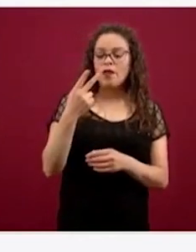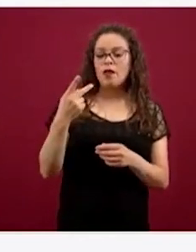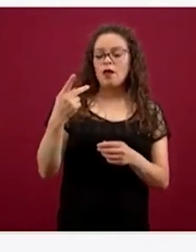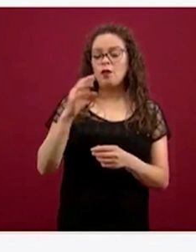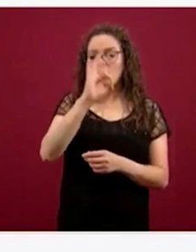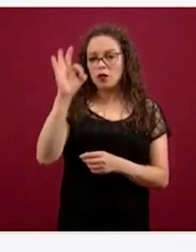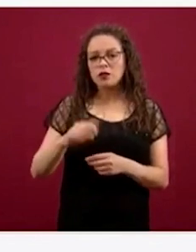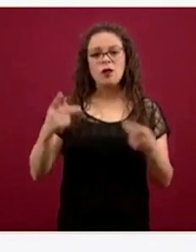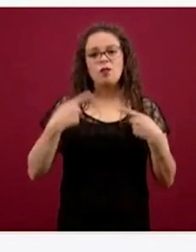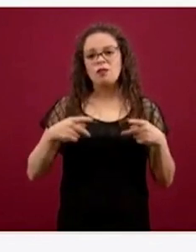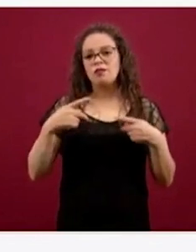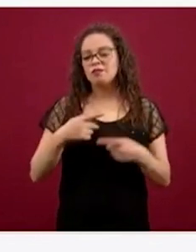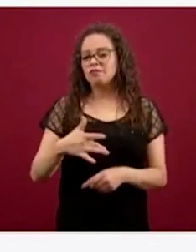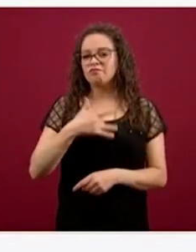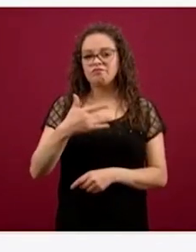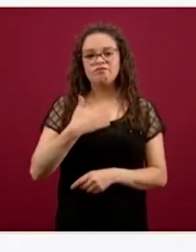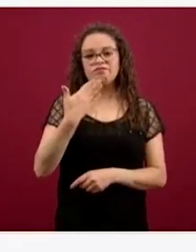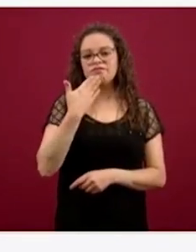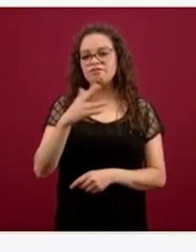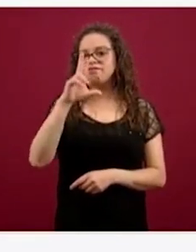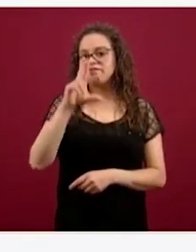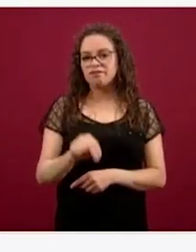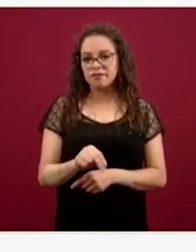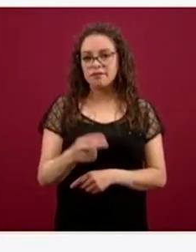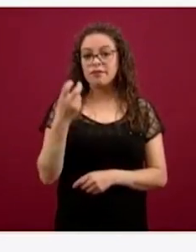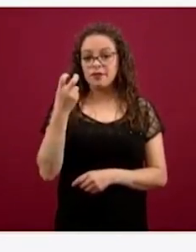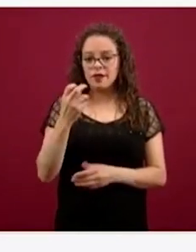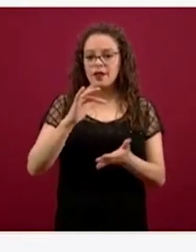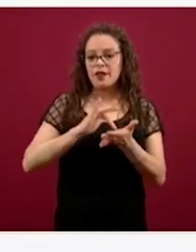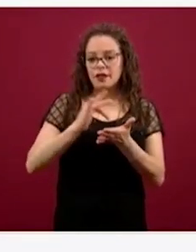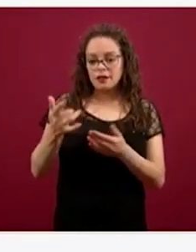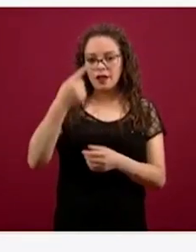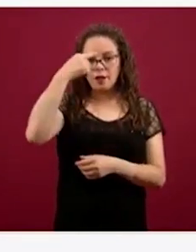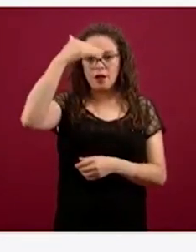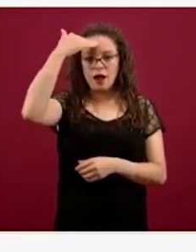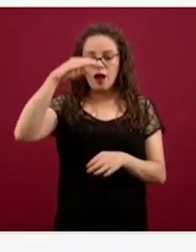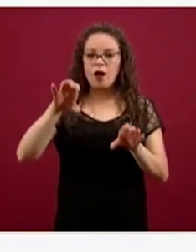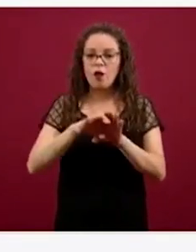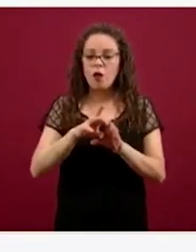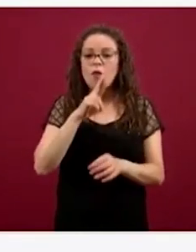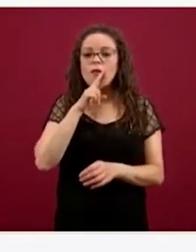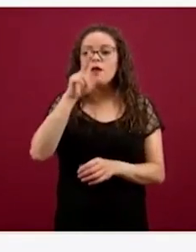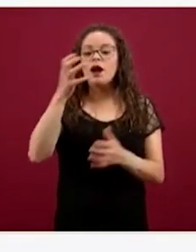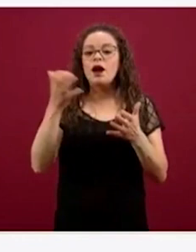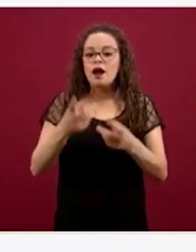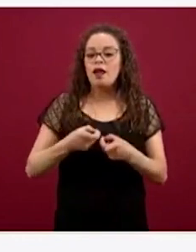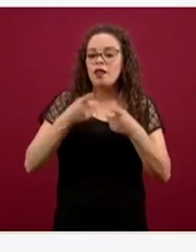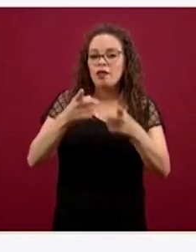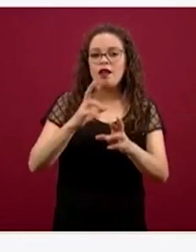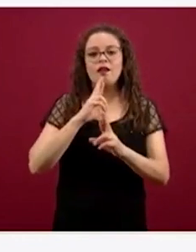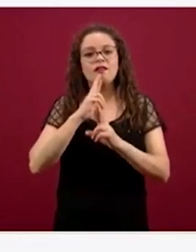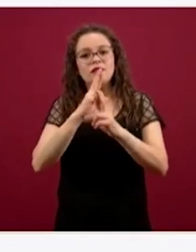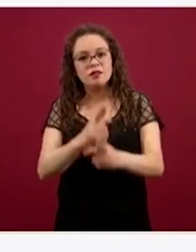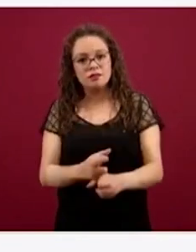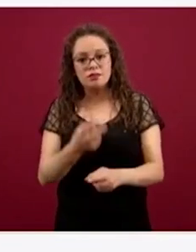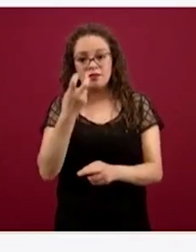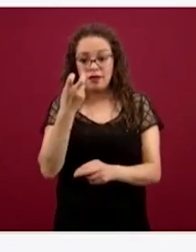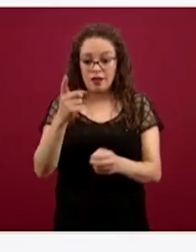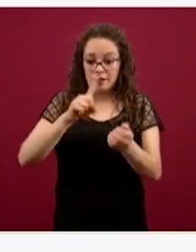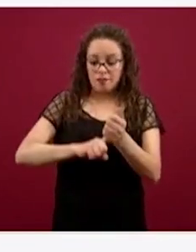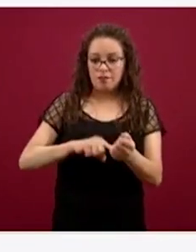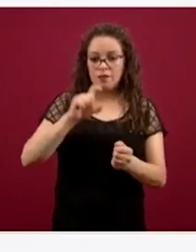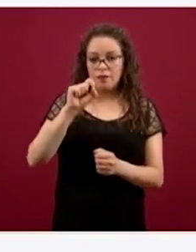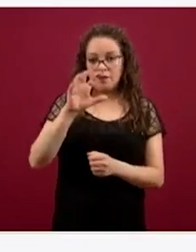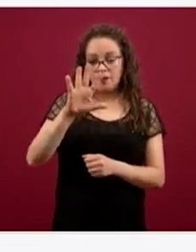analizaremos para saber cómo responder mejor a las preguntas de ese 25 por ciento que no se sintió satisfecho